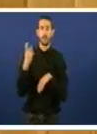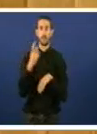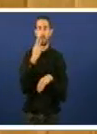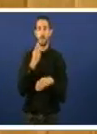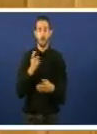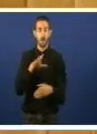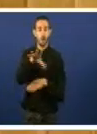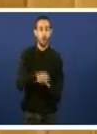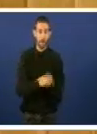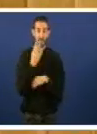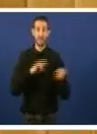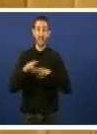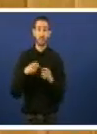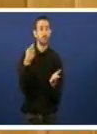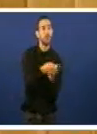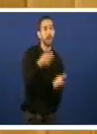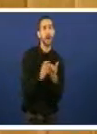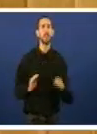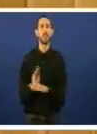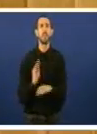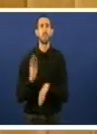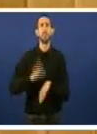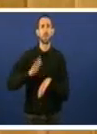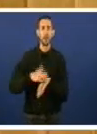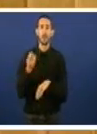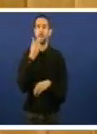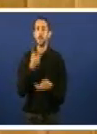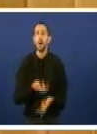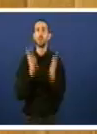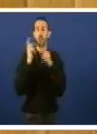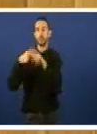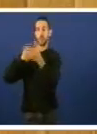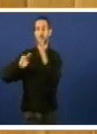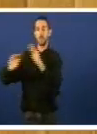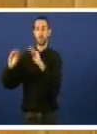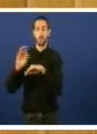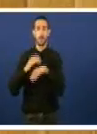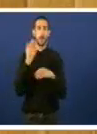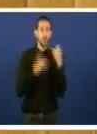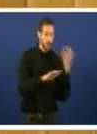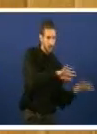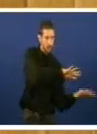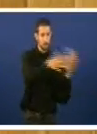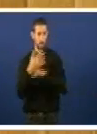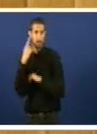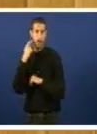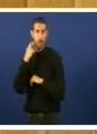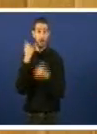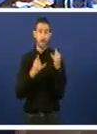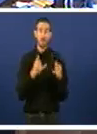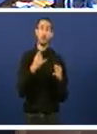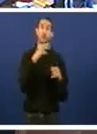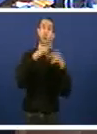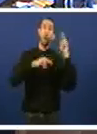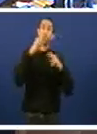da vontade dos directivos. Hai que investigar a autorización da xunta dunha bancarización que liquida a obra social. Hai que